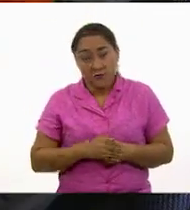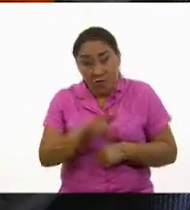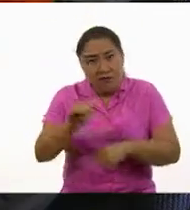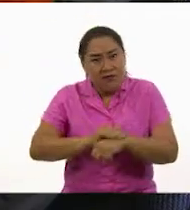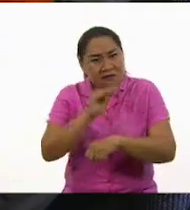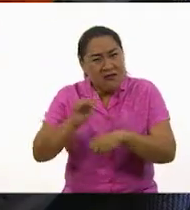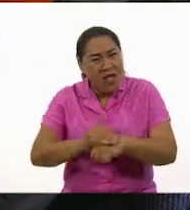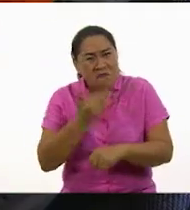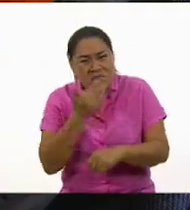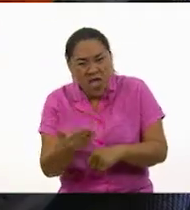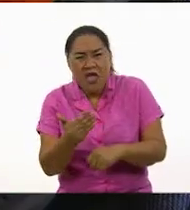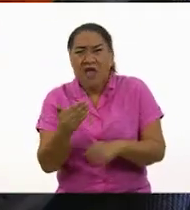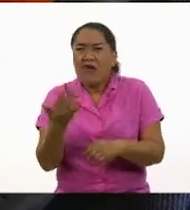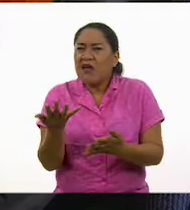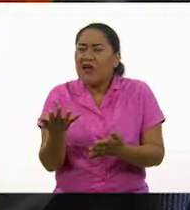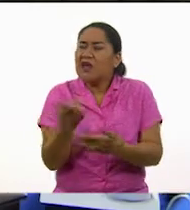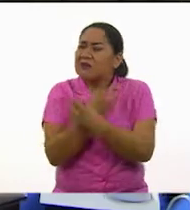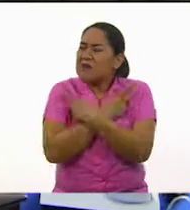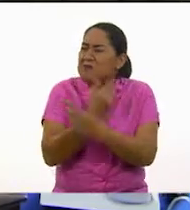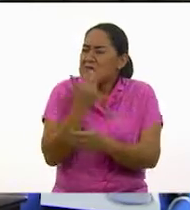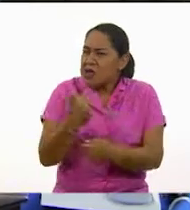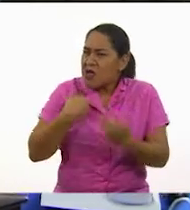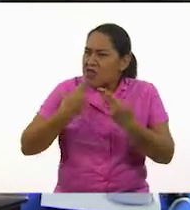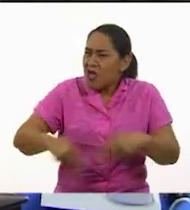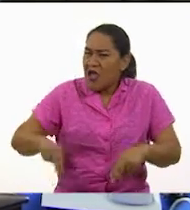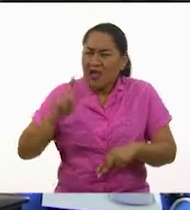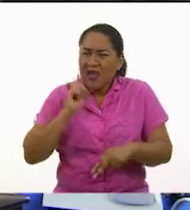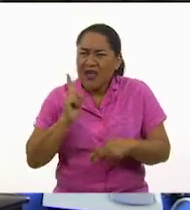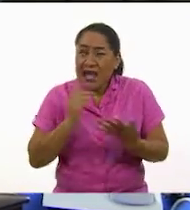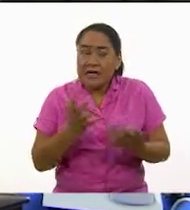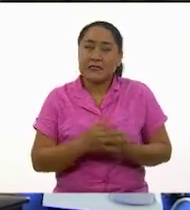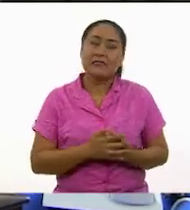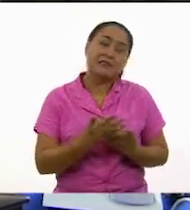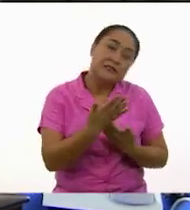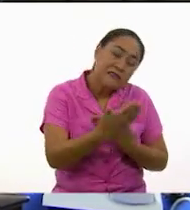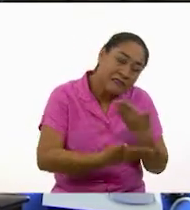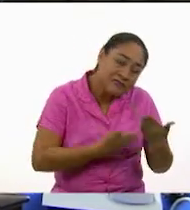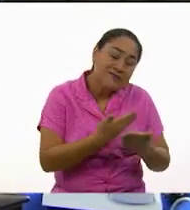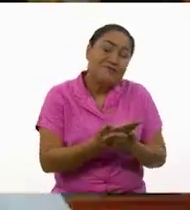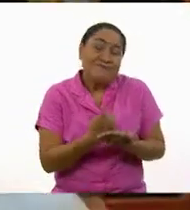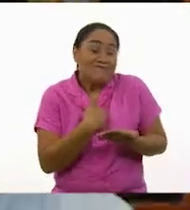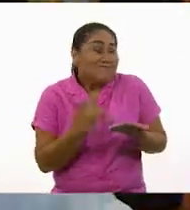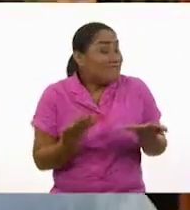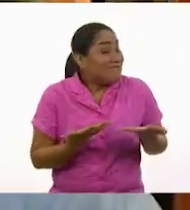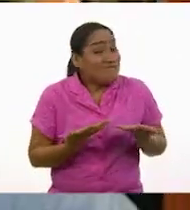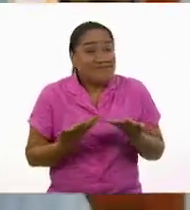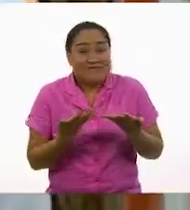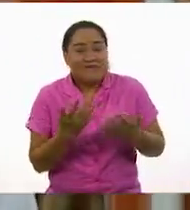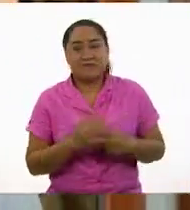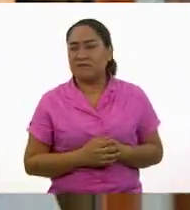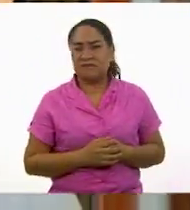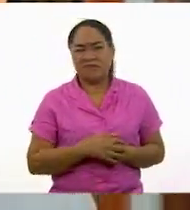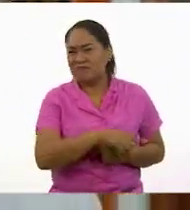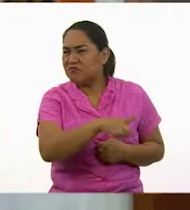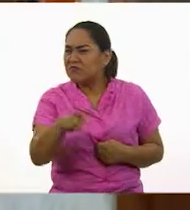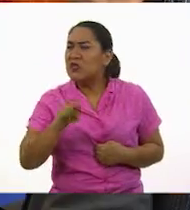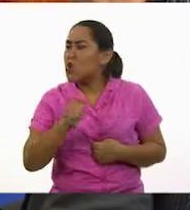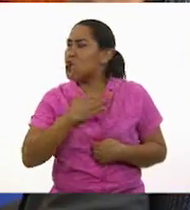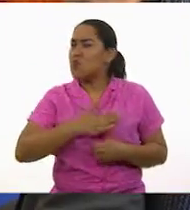su buena conducta, de sus excelentes calificaciones. Ya le dije, no hay nada que yo pueda hacer. Están cometiendo